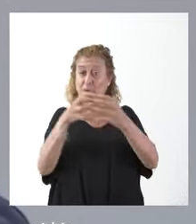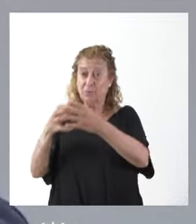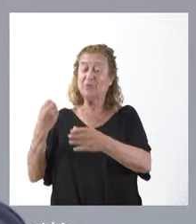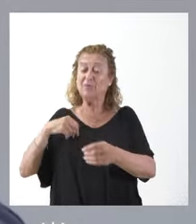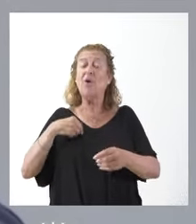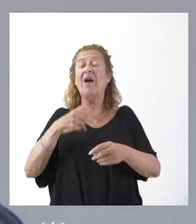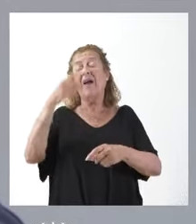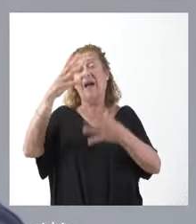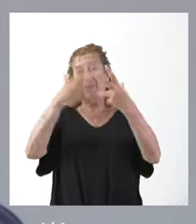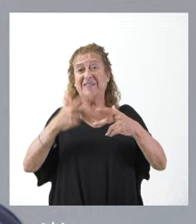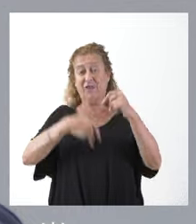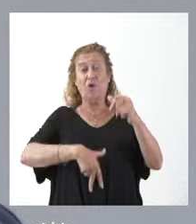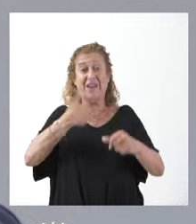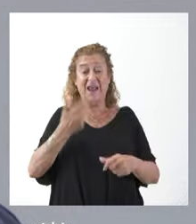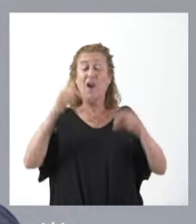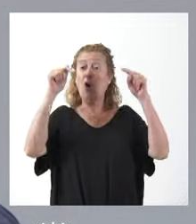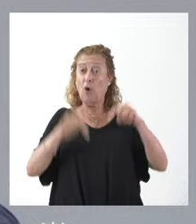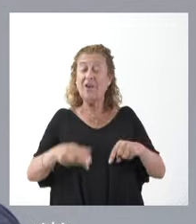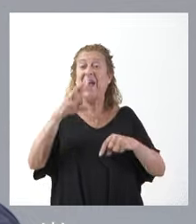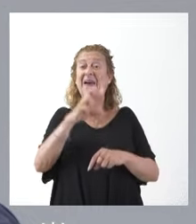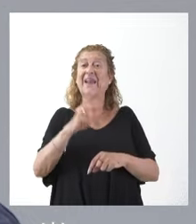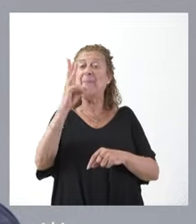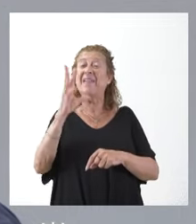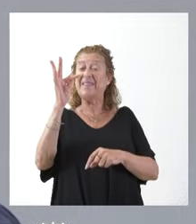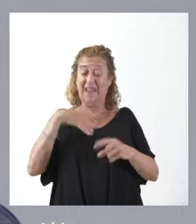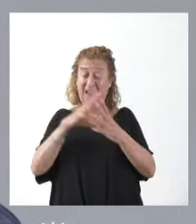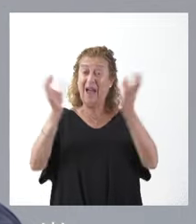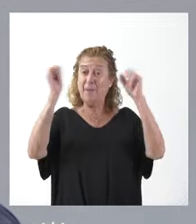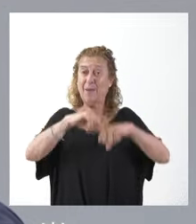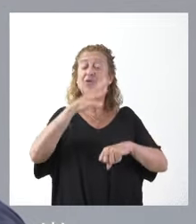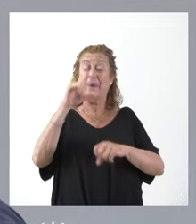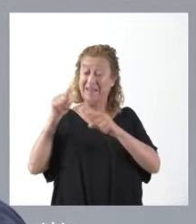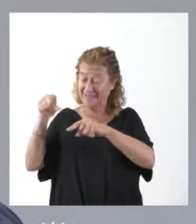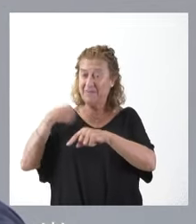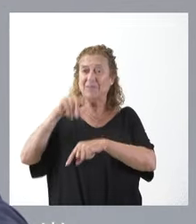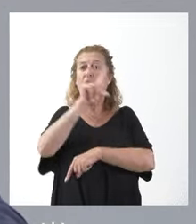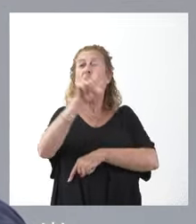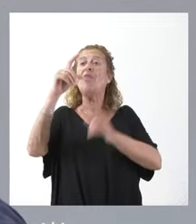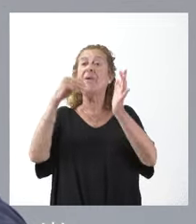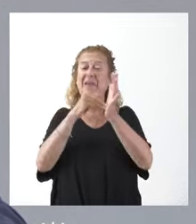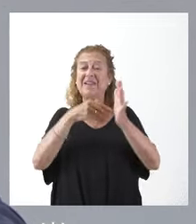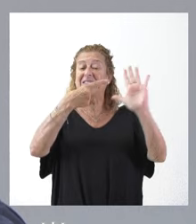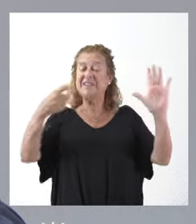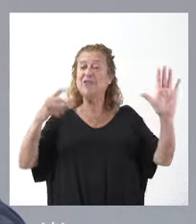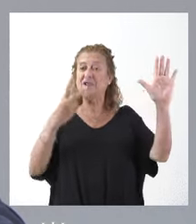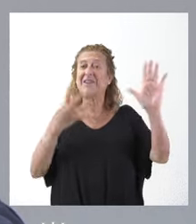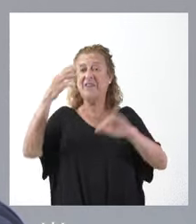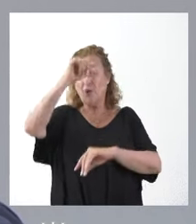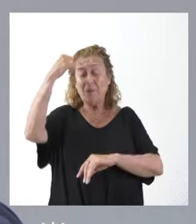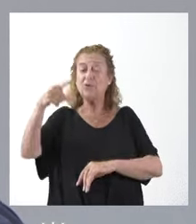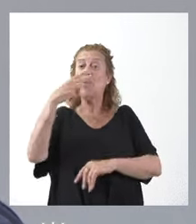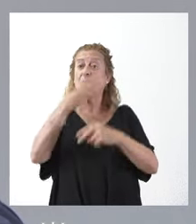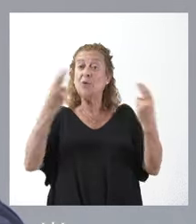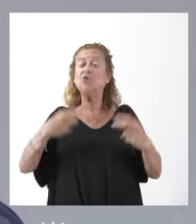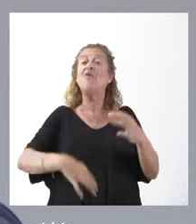Administración general. Hoy la RPT que aprobamos es para los 11.675 empleados públicos